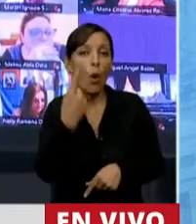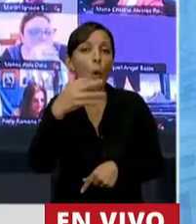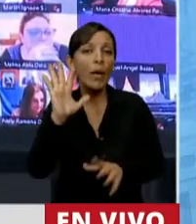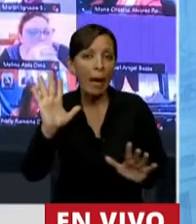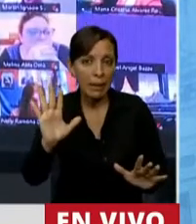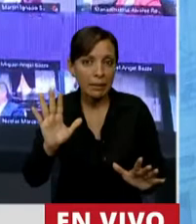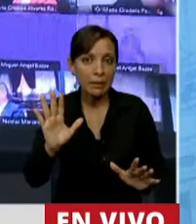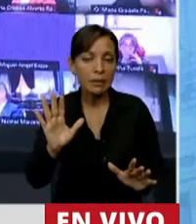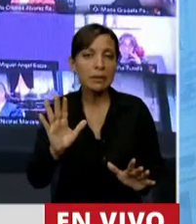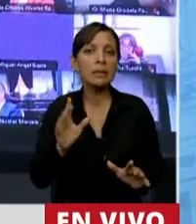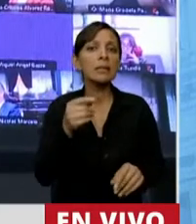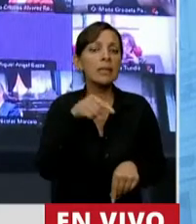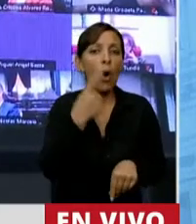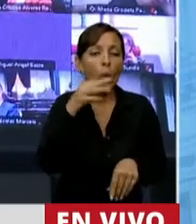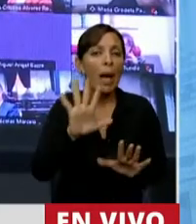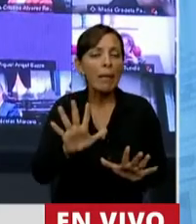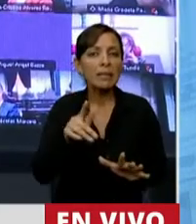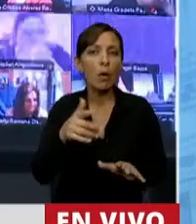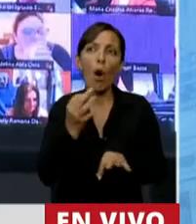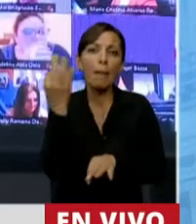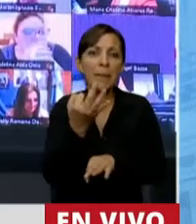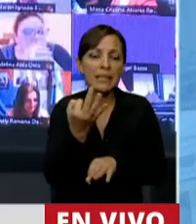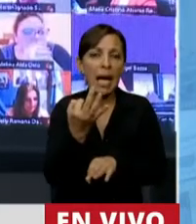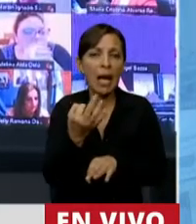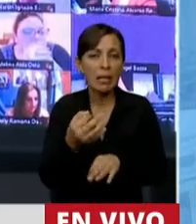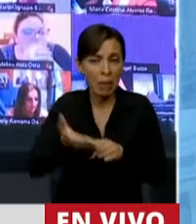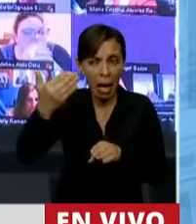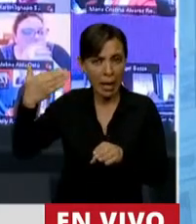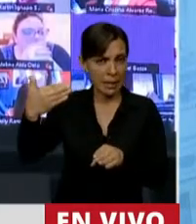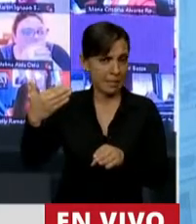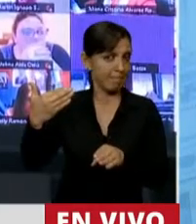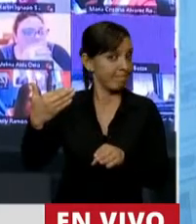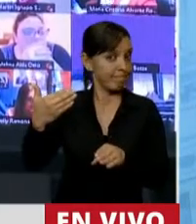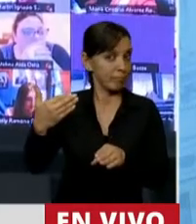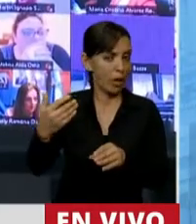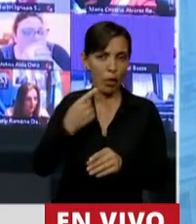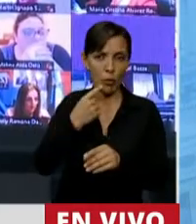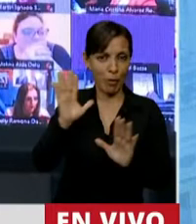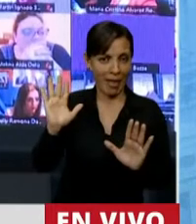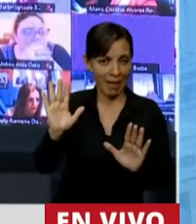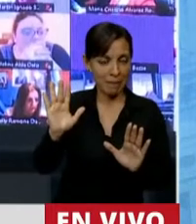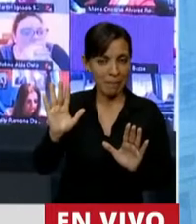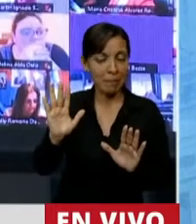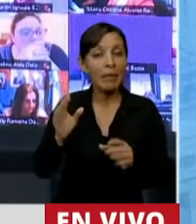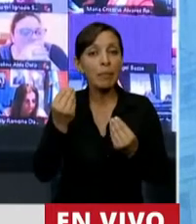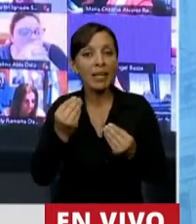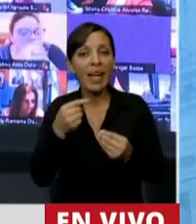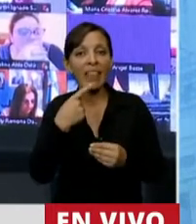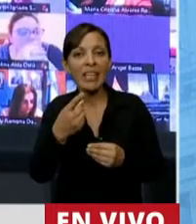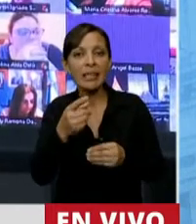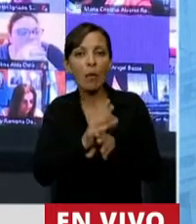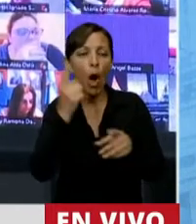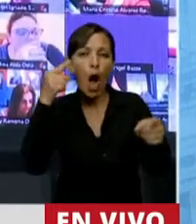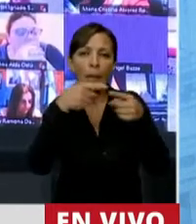va a ser por única vez y extraordinario. Y la verdad que los antecedentes no ayudan en la historia de nuestro país. Hablan de fines